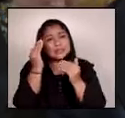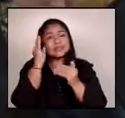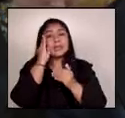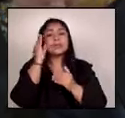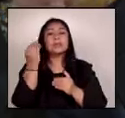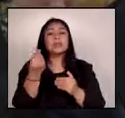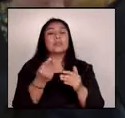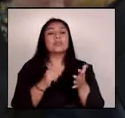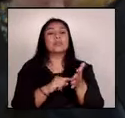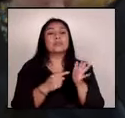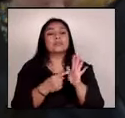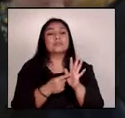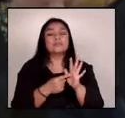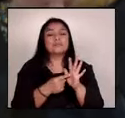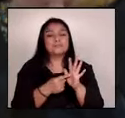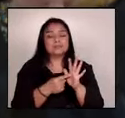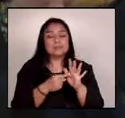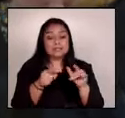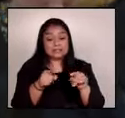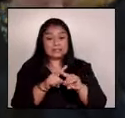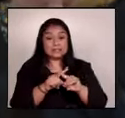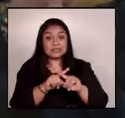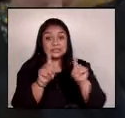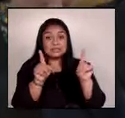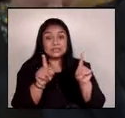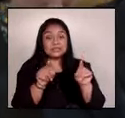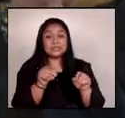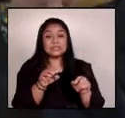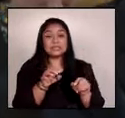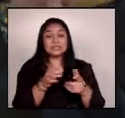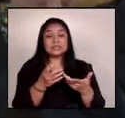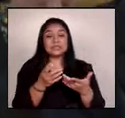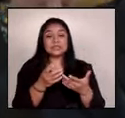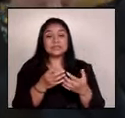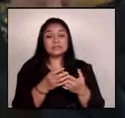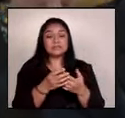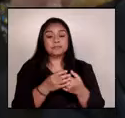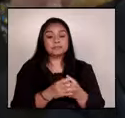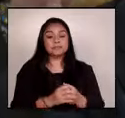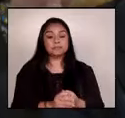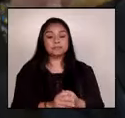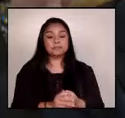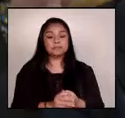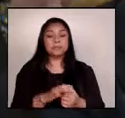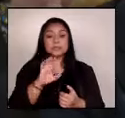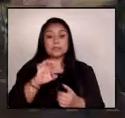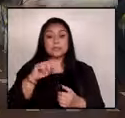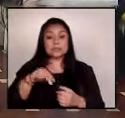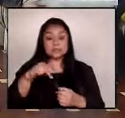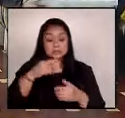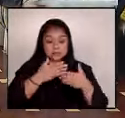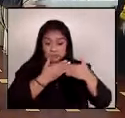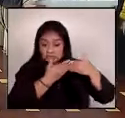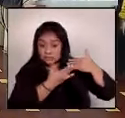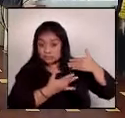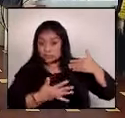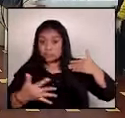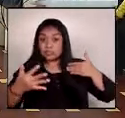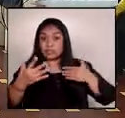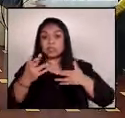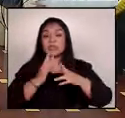la diferencia en el transcurso de las relaciones